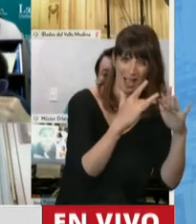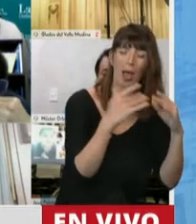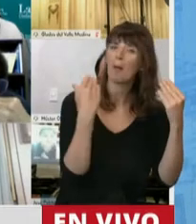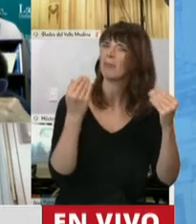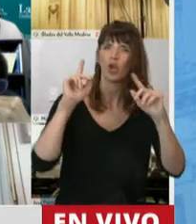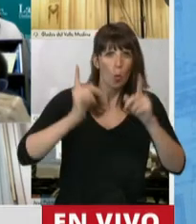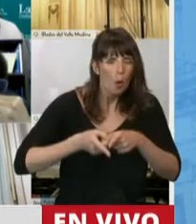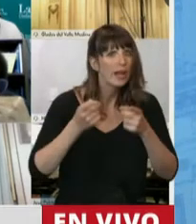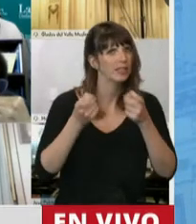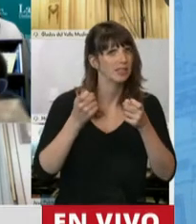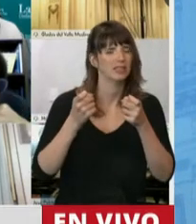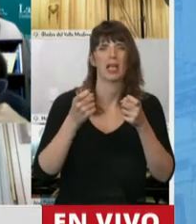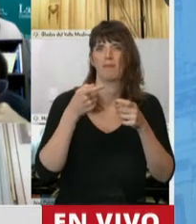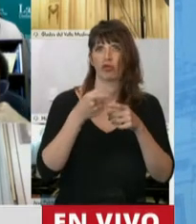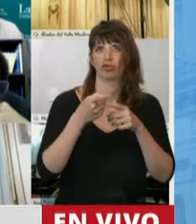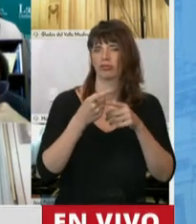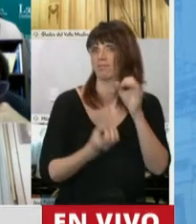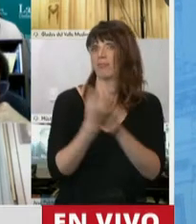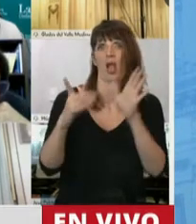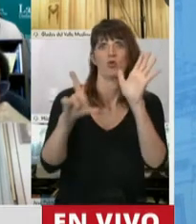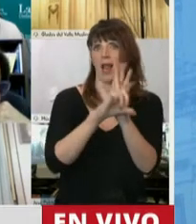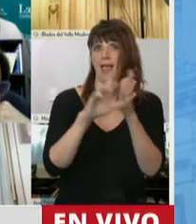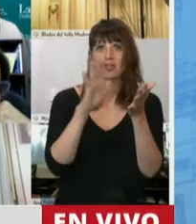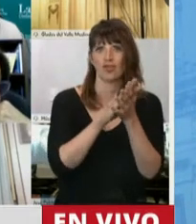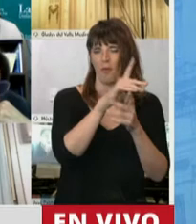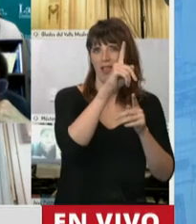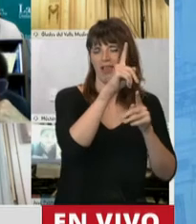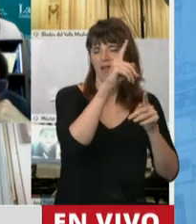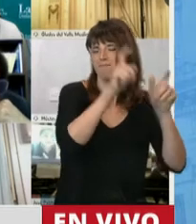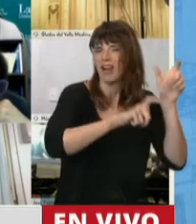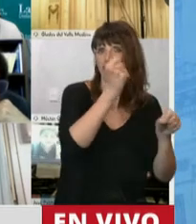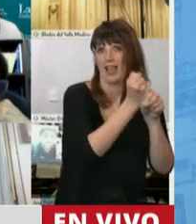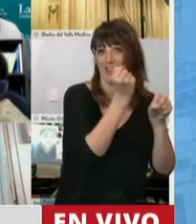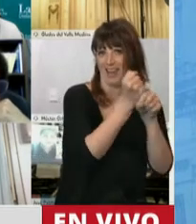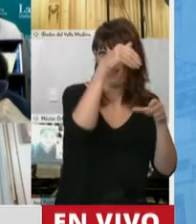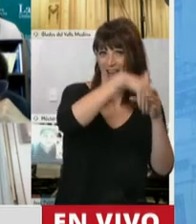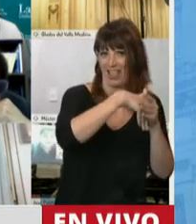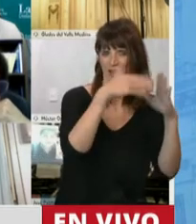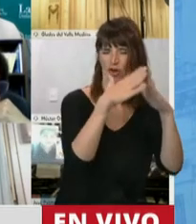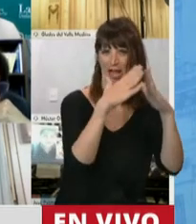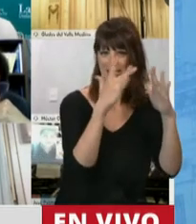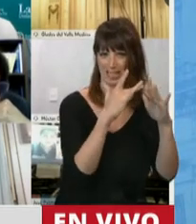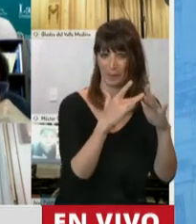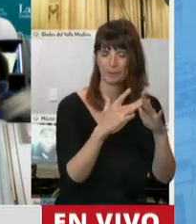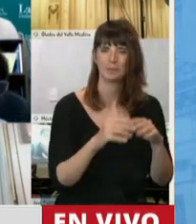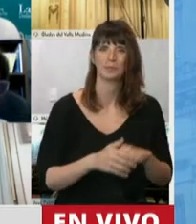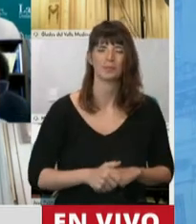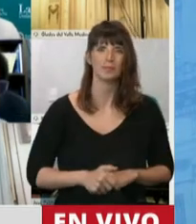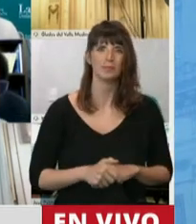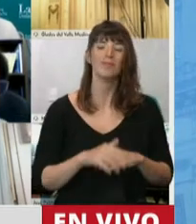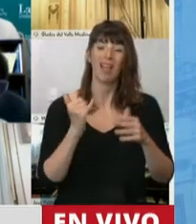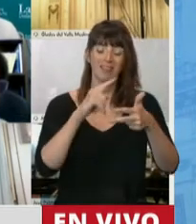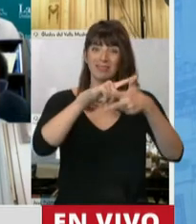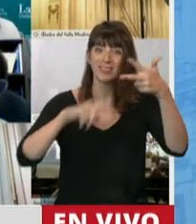regulación de esta figura del teletrabajo, en el cual destaco tres aspectos muy importantes en